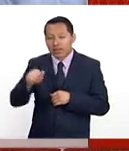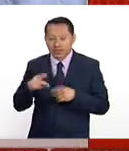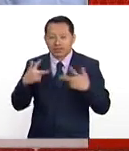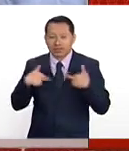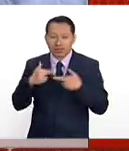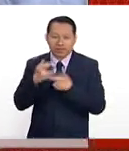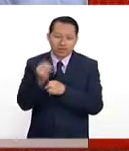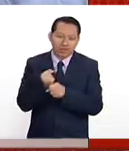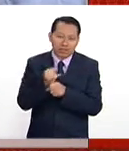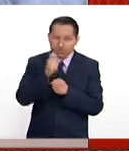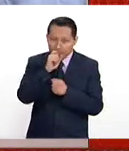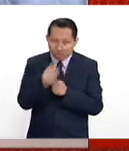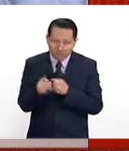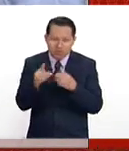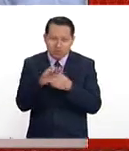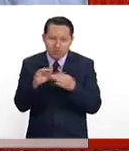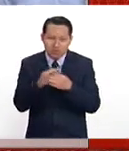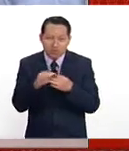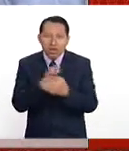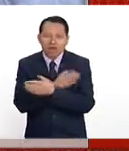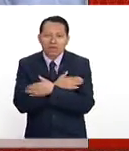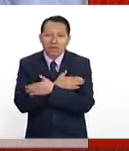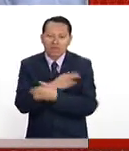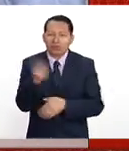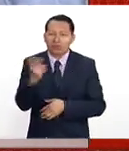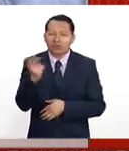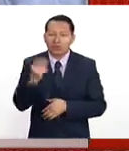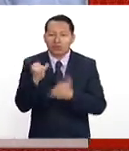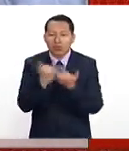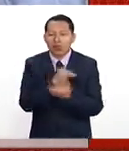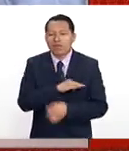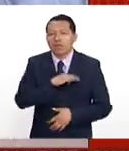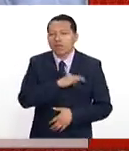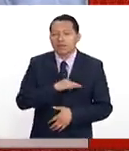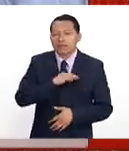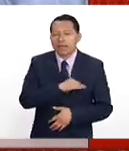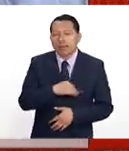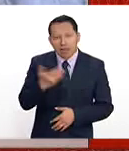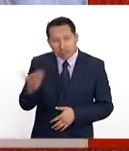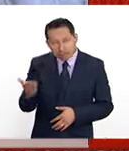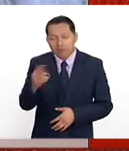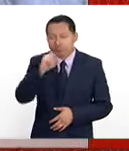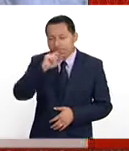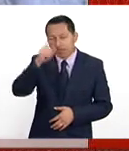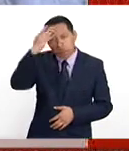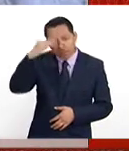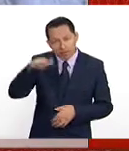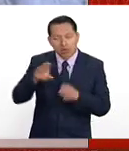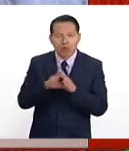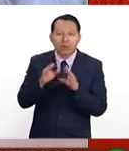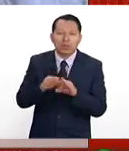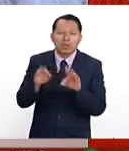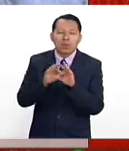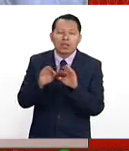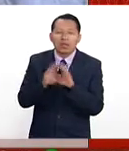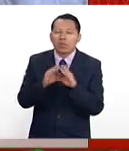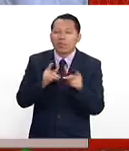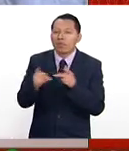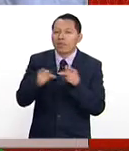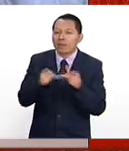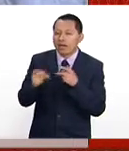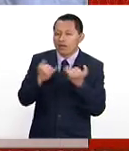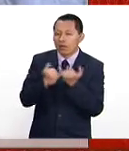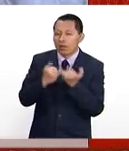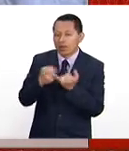docente e investigador también de este instituto. Un abrazo a los dos y muchas felicitaciones, porque sabemos la importancia que es preparar